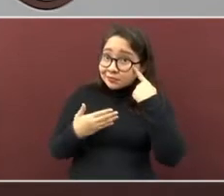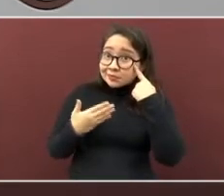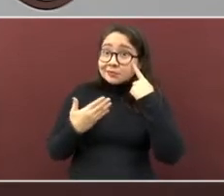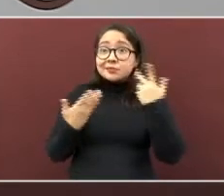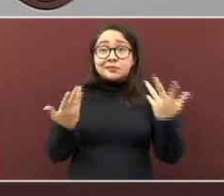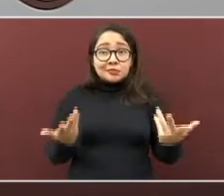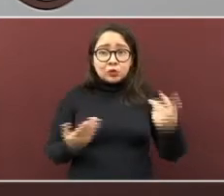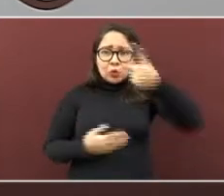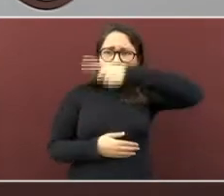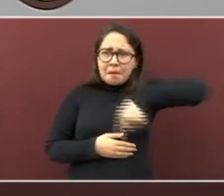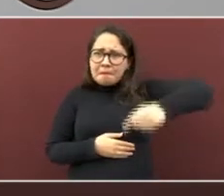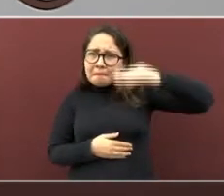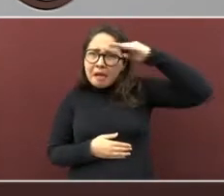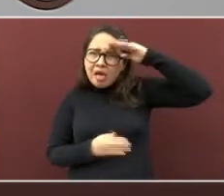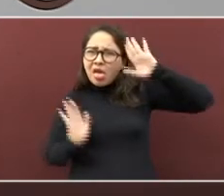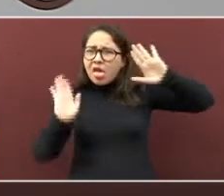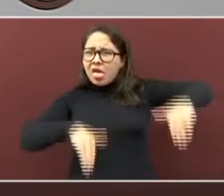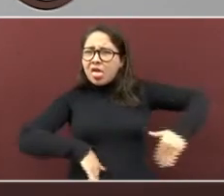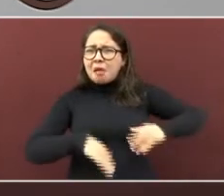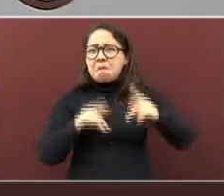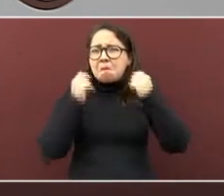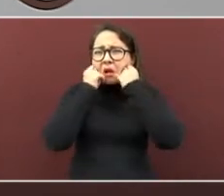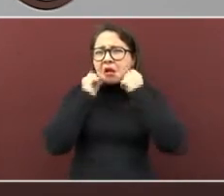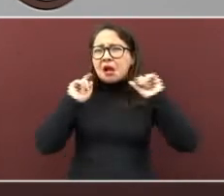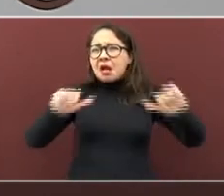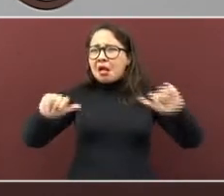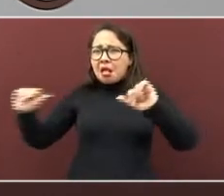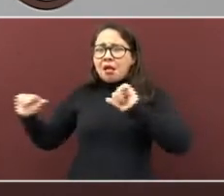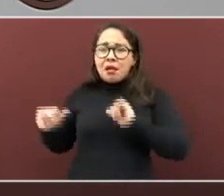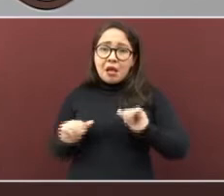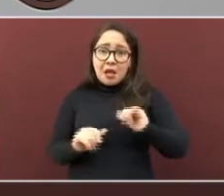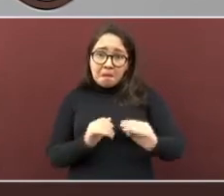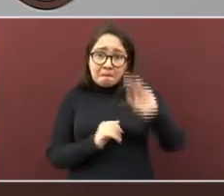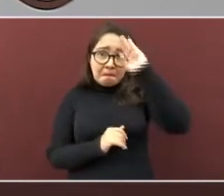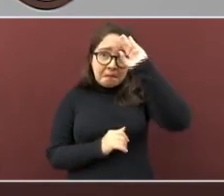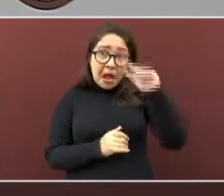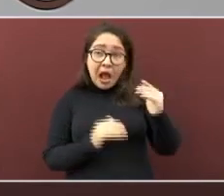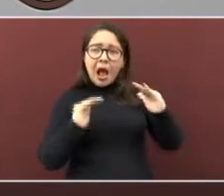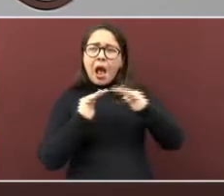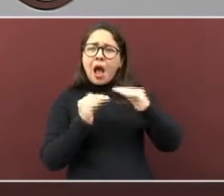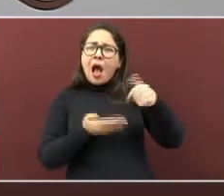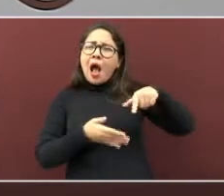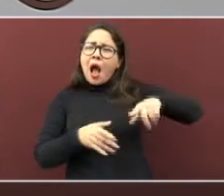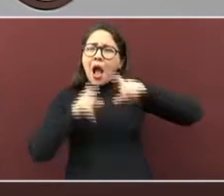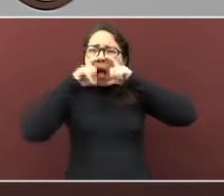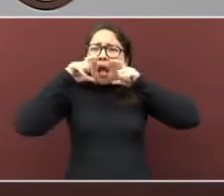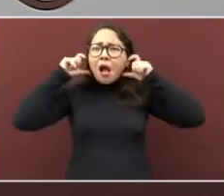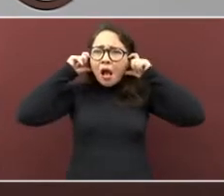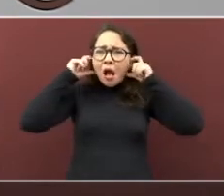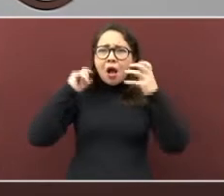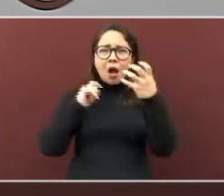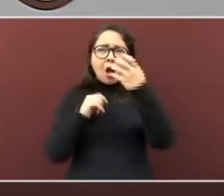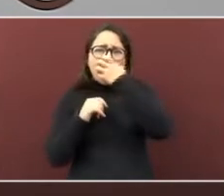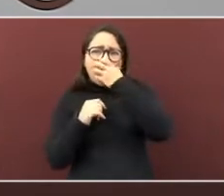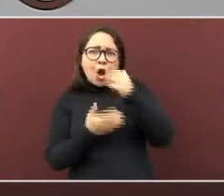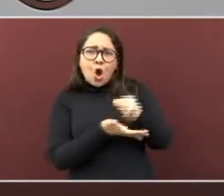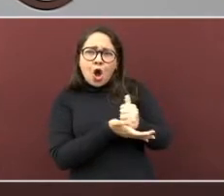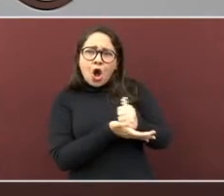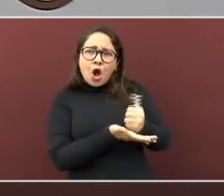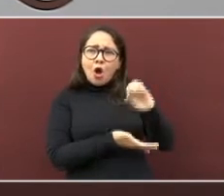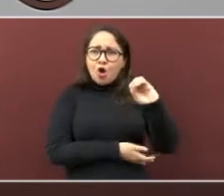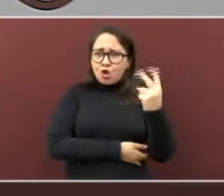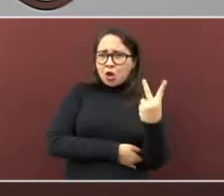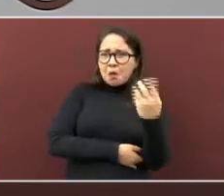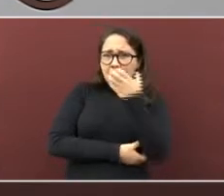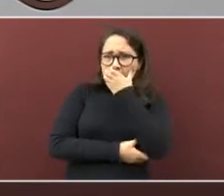veracruzana, no se confíen pensando que con un tanque de oxígeno y una mascarilla van a estar bien o